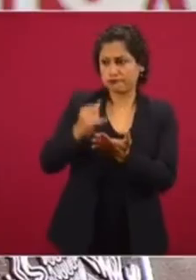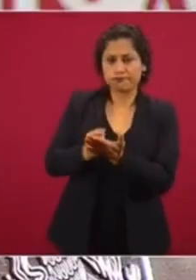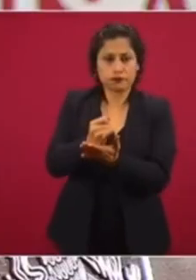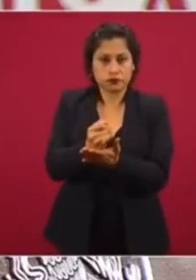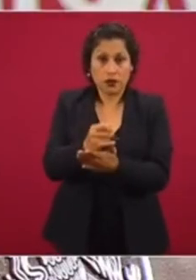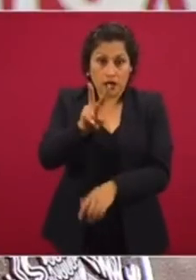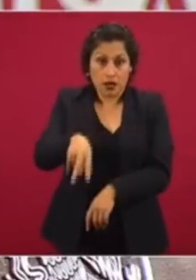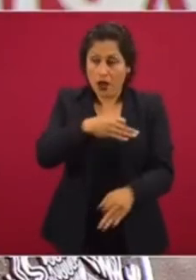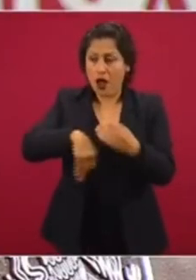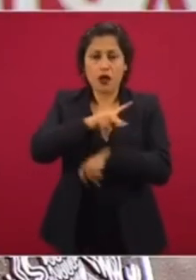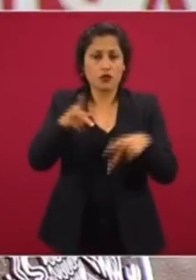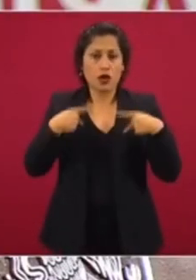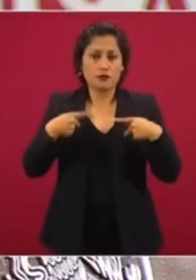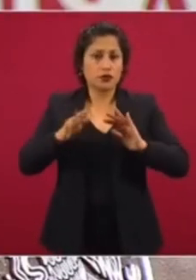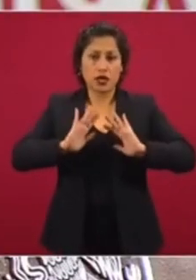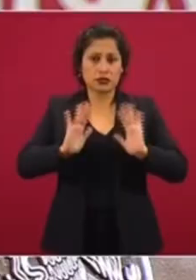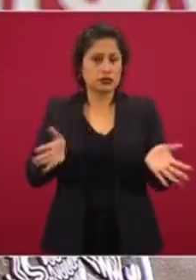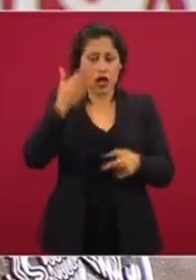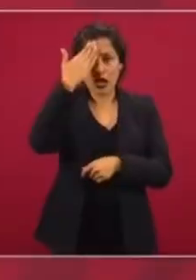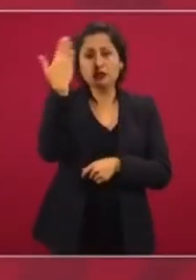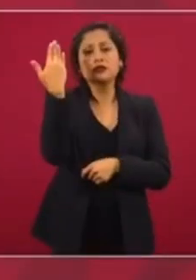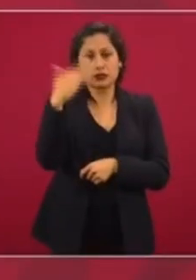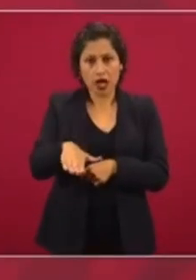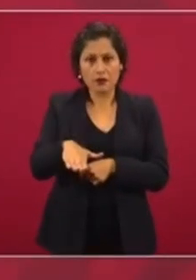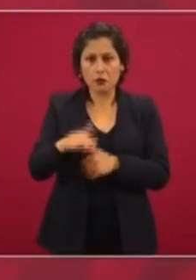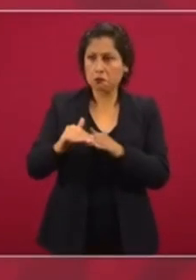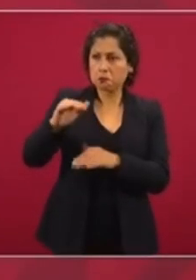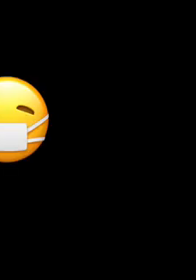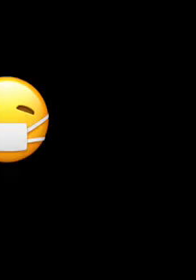Porque todos somos mayores de edad y somos responsables. ¡Gracias!